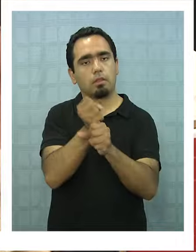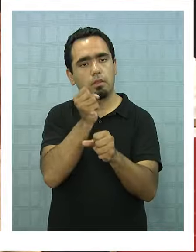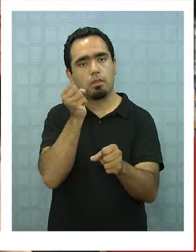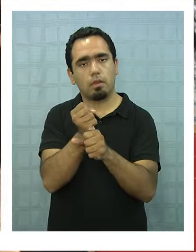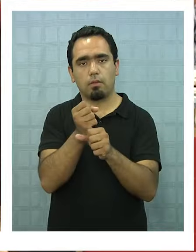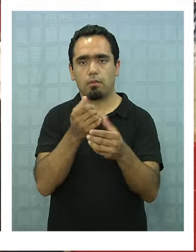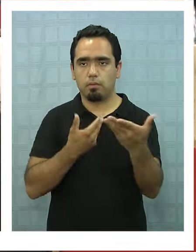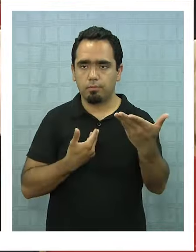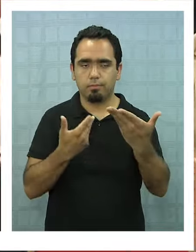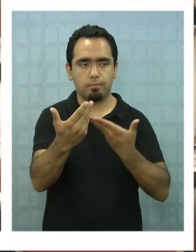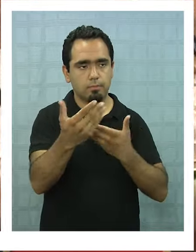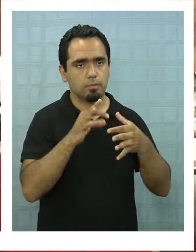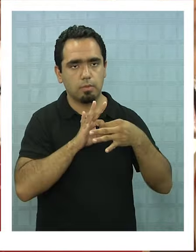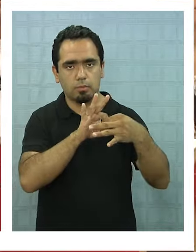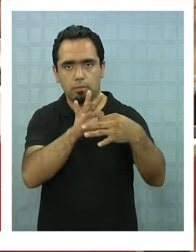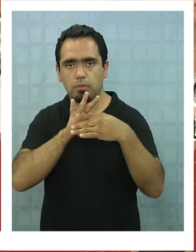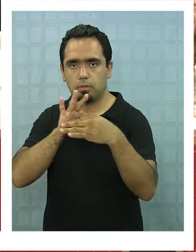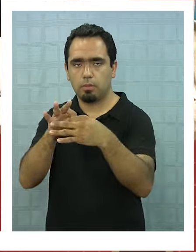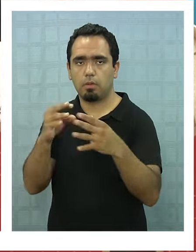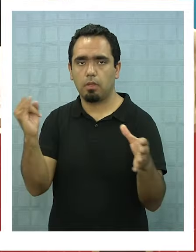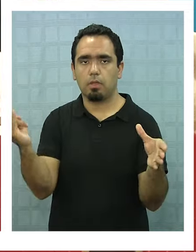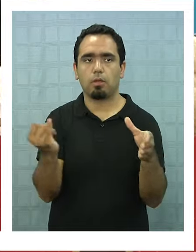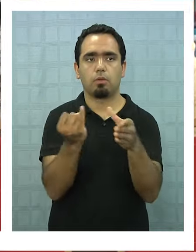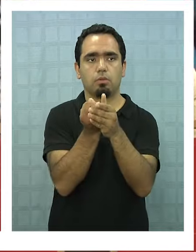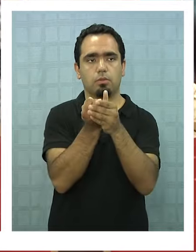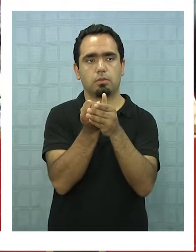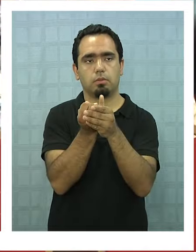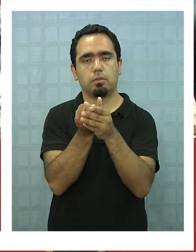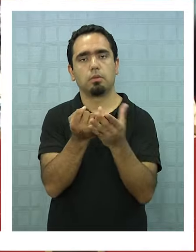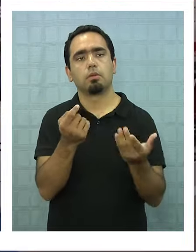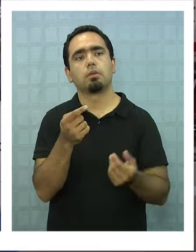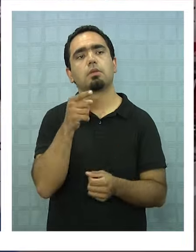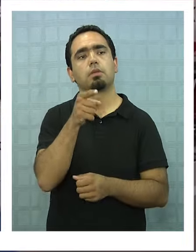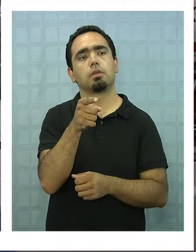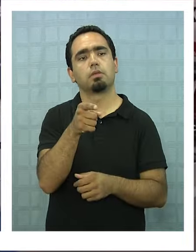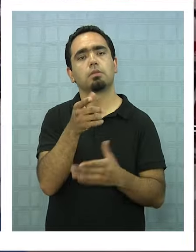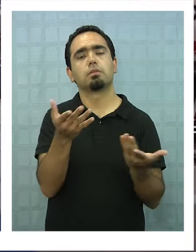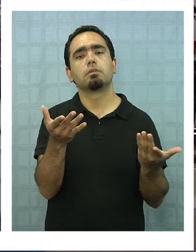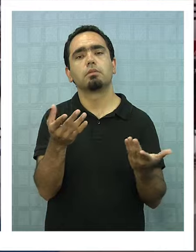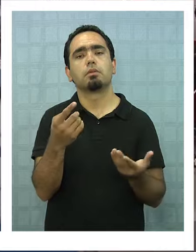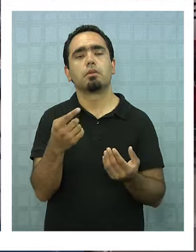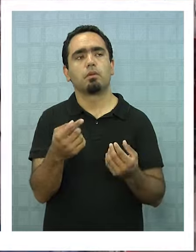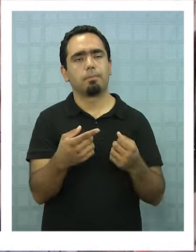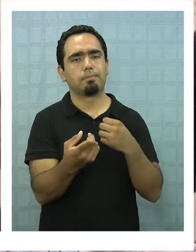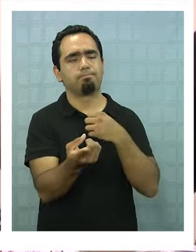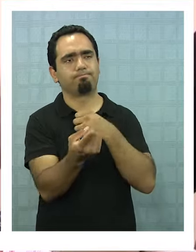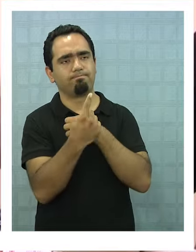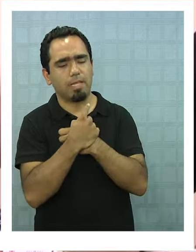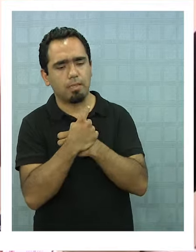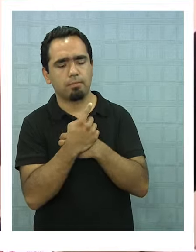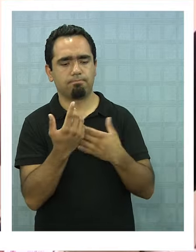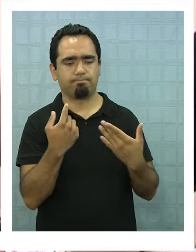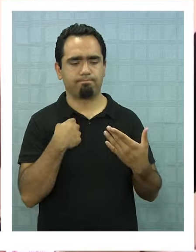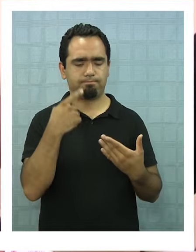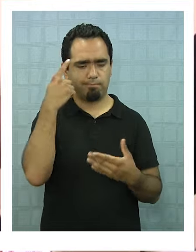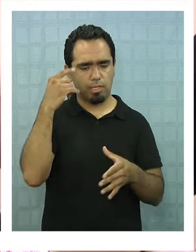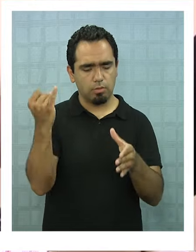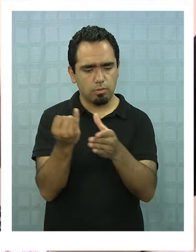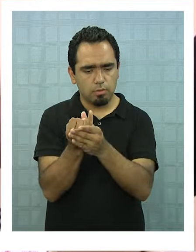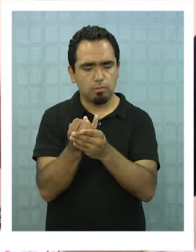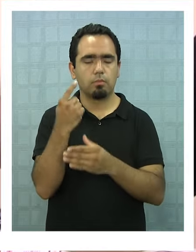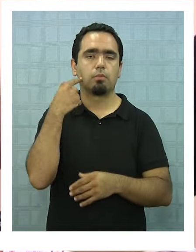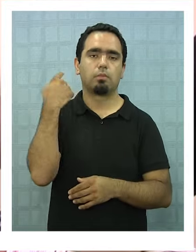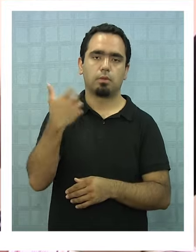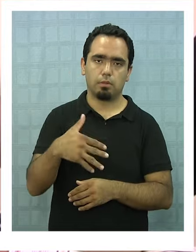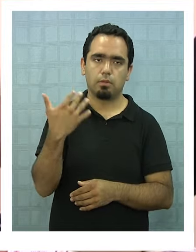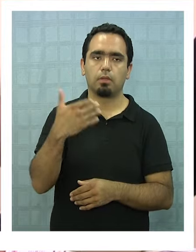medida en que hay un trabajo conjunto e inclusivo con las comunidades. Y para nosotros ese es un mandato tan importante como desarrollar